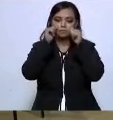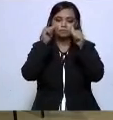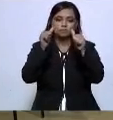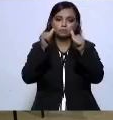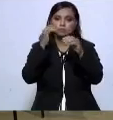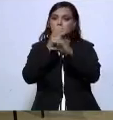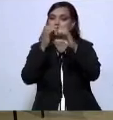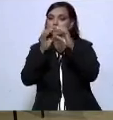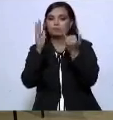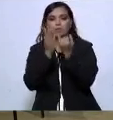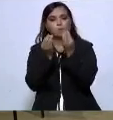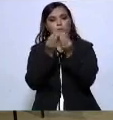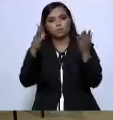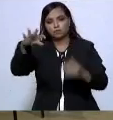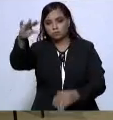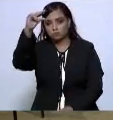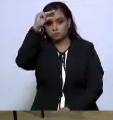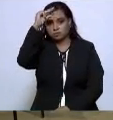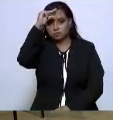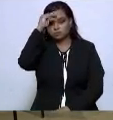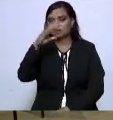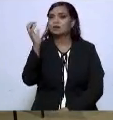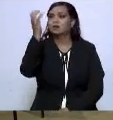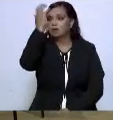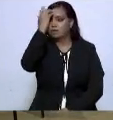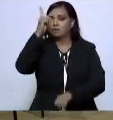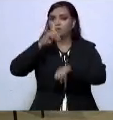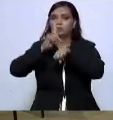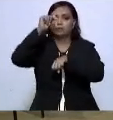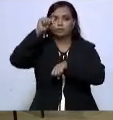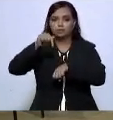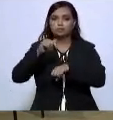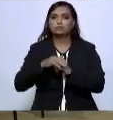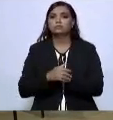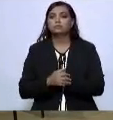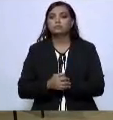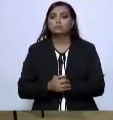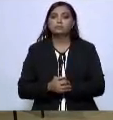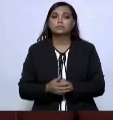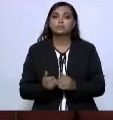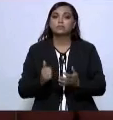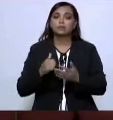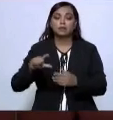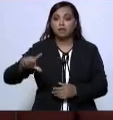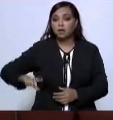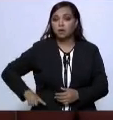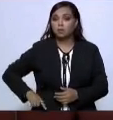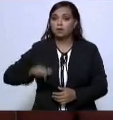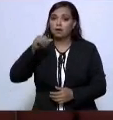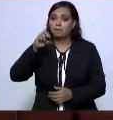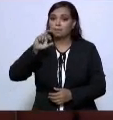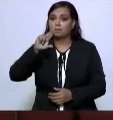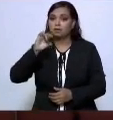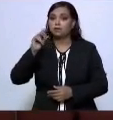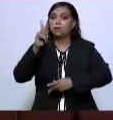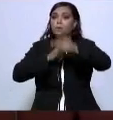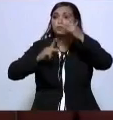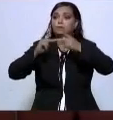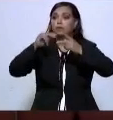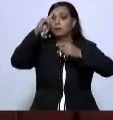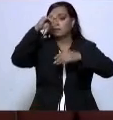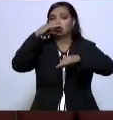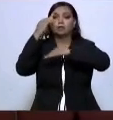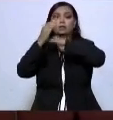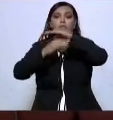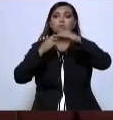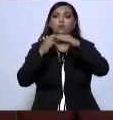mucha inteligencia. Reconocer hoy que el señor gobernador Américo Villarreal ha asistido a